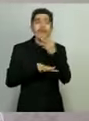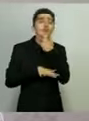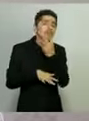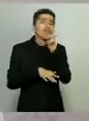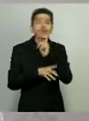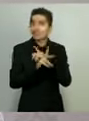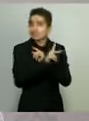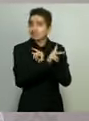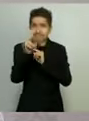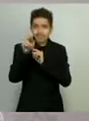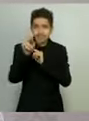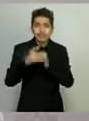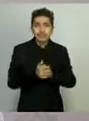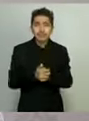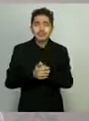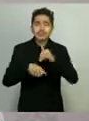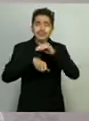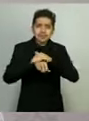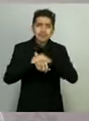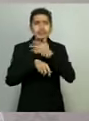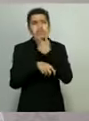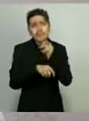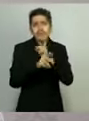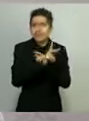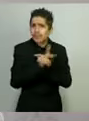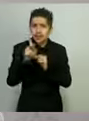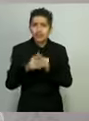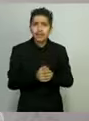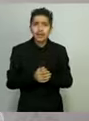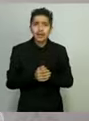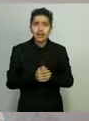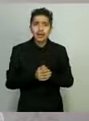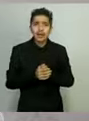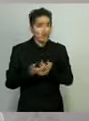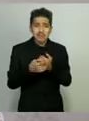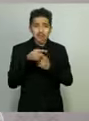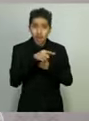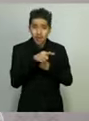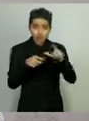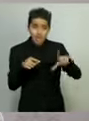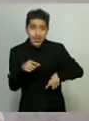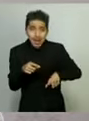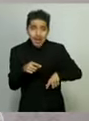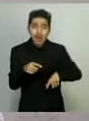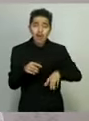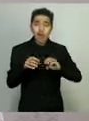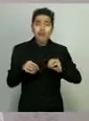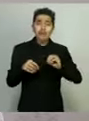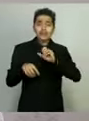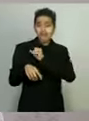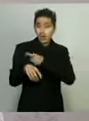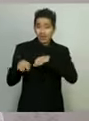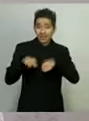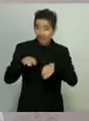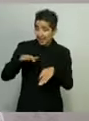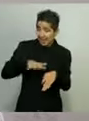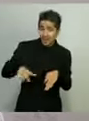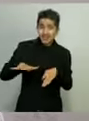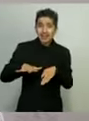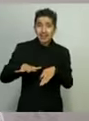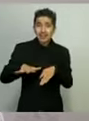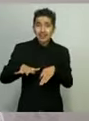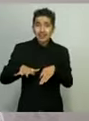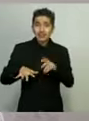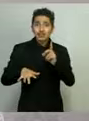michoacanos, amigas y amigos, ni el gobierno, ni el personal de salud vamos a